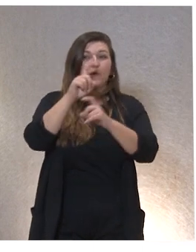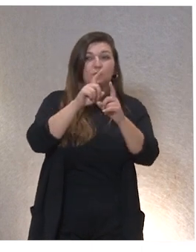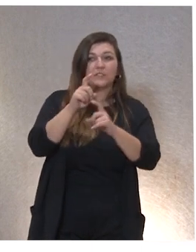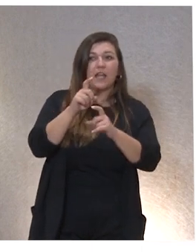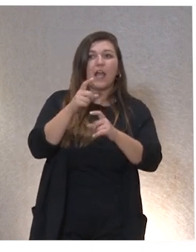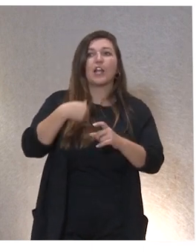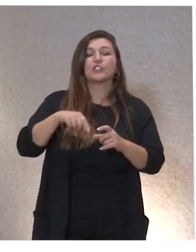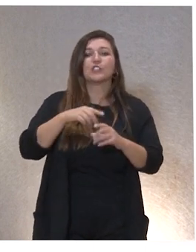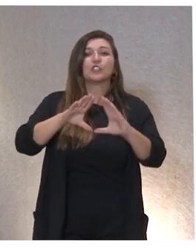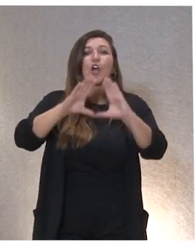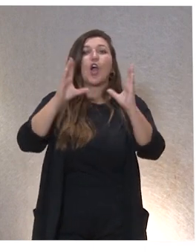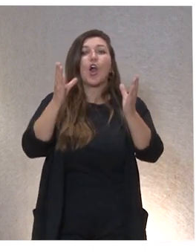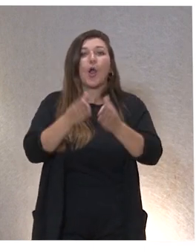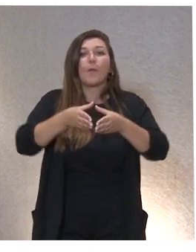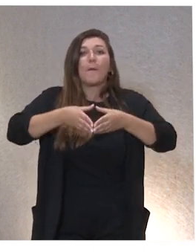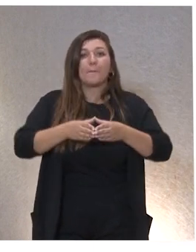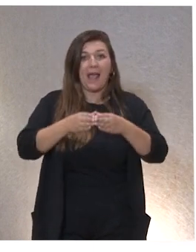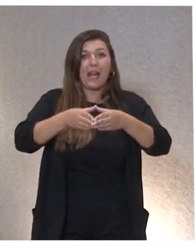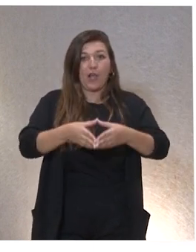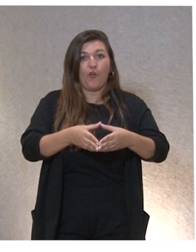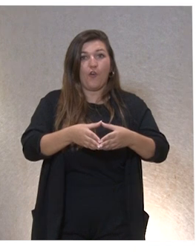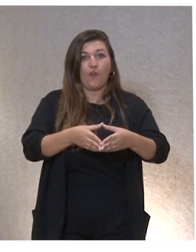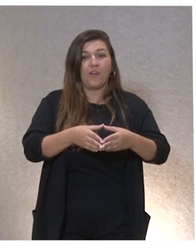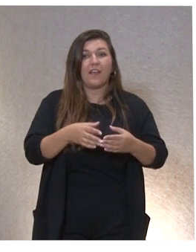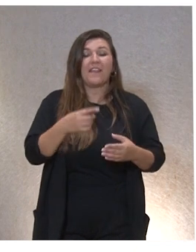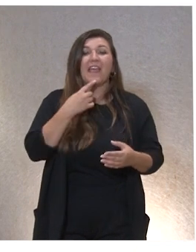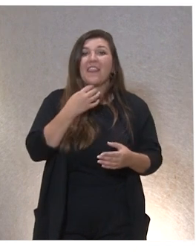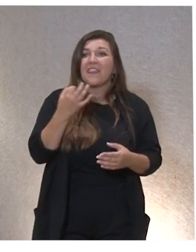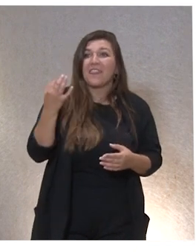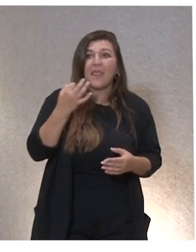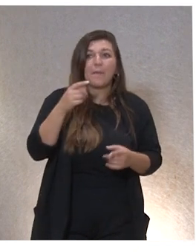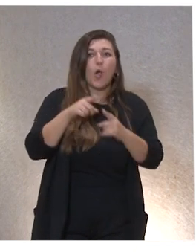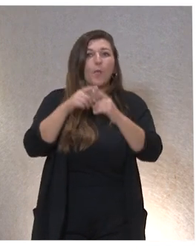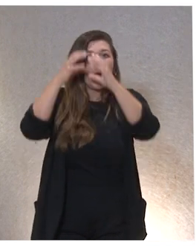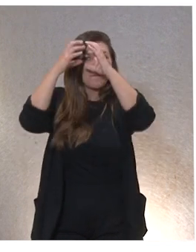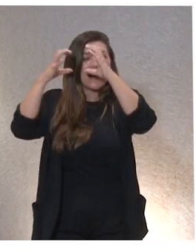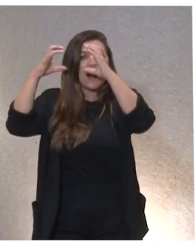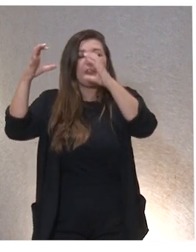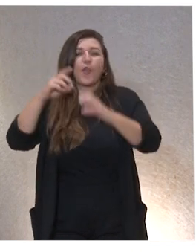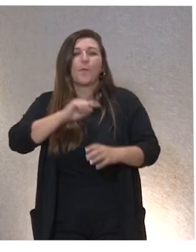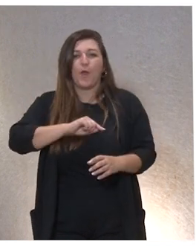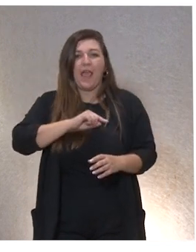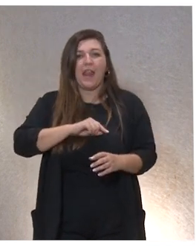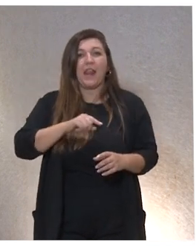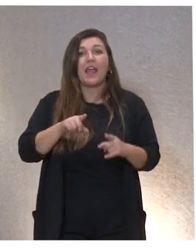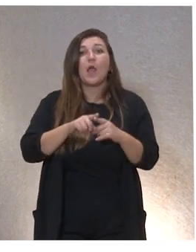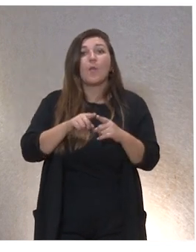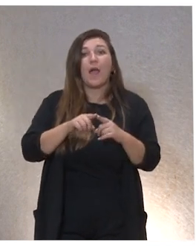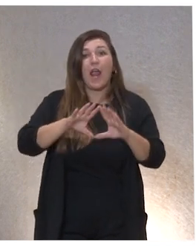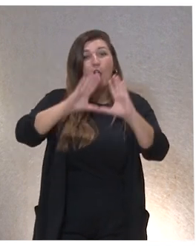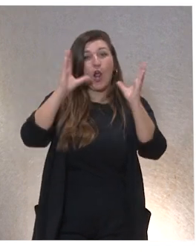subir al globo barco a lo que debe ser es un ejercicio de imaginación moral, ¿vale? Subir al globo barco,